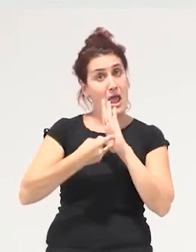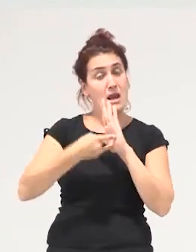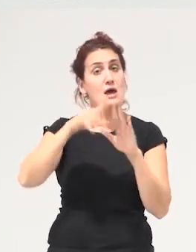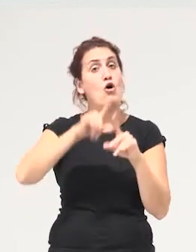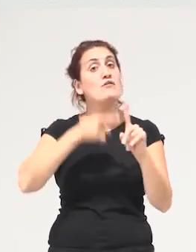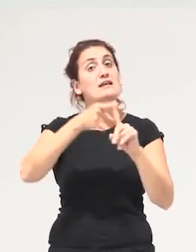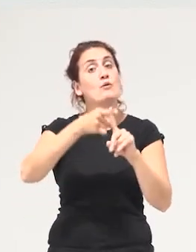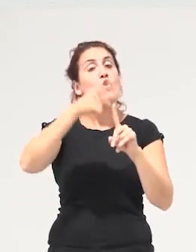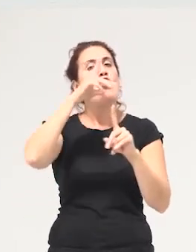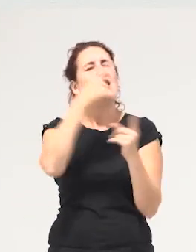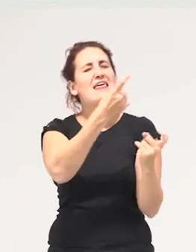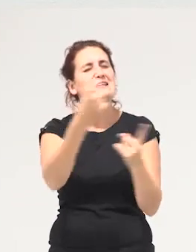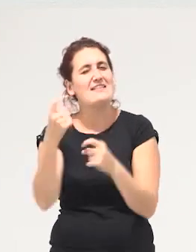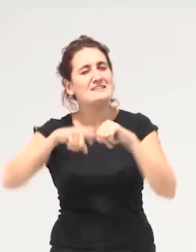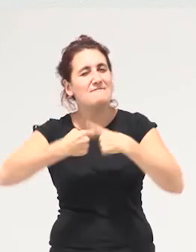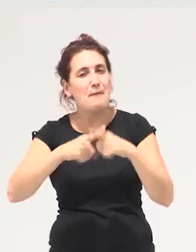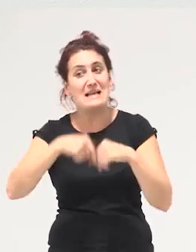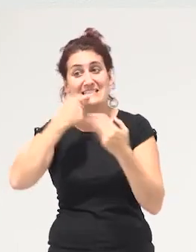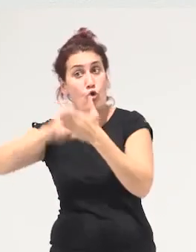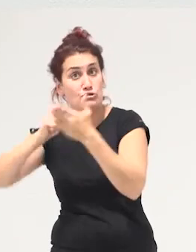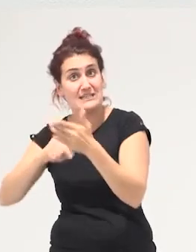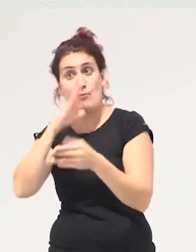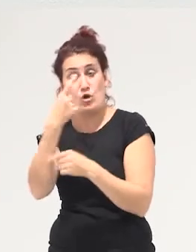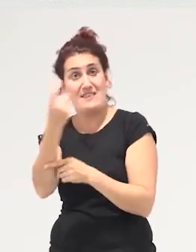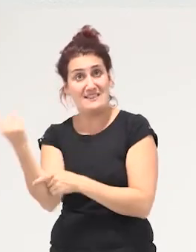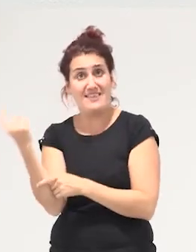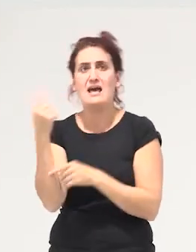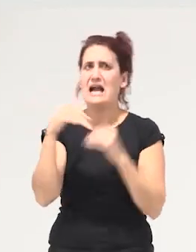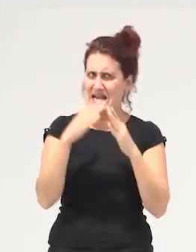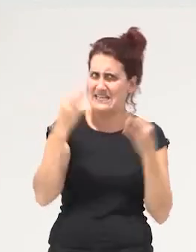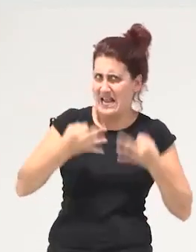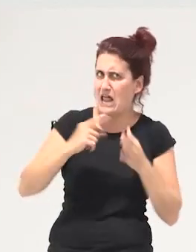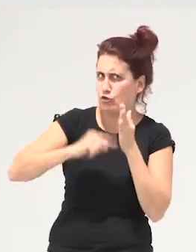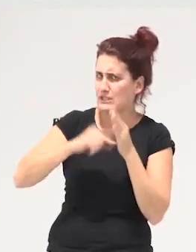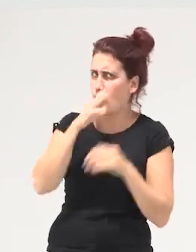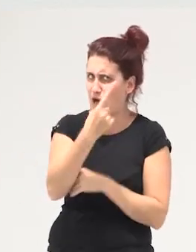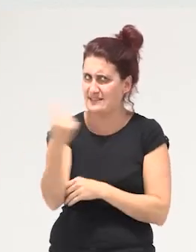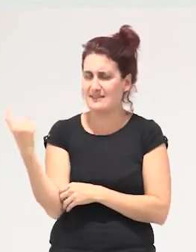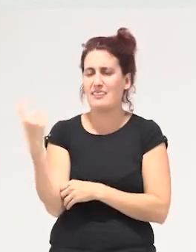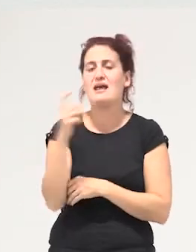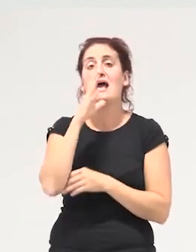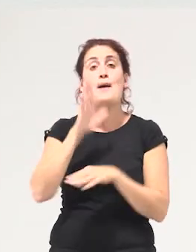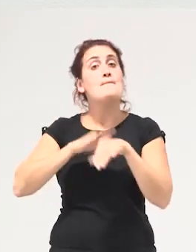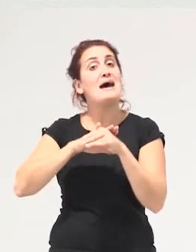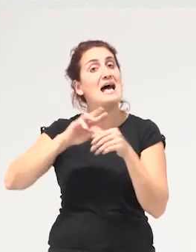resolver las necesidades de las familias que contratan por necesidad de los hogares que contratan por necesidad y para resolver la situación de las